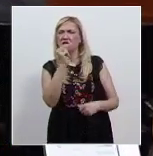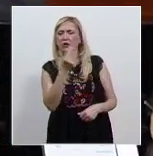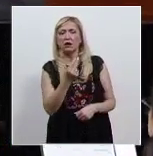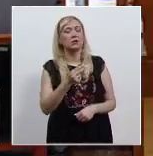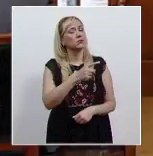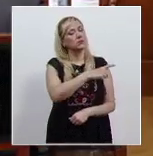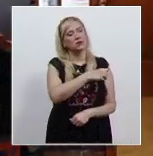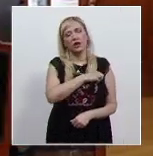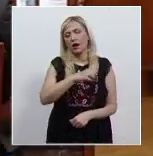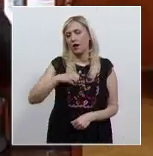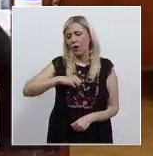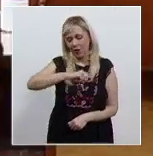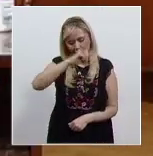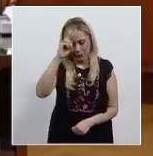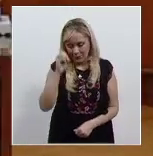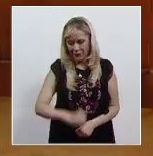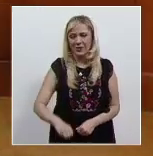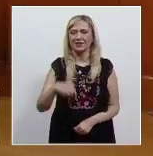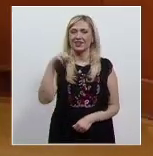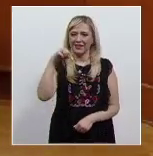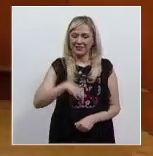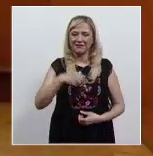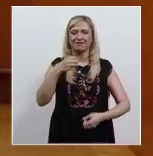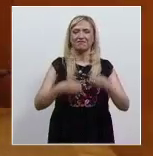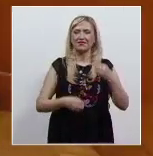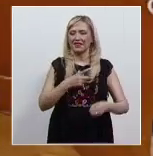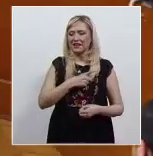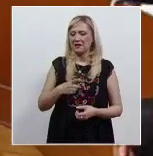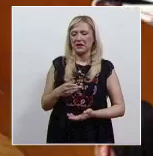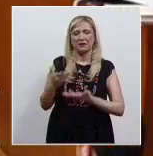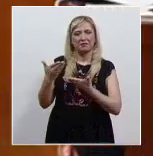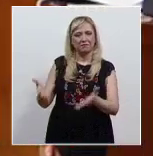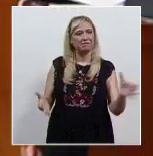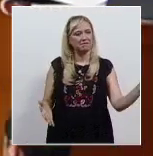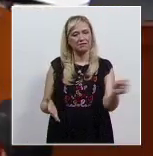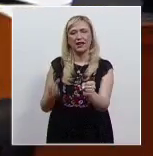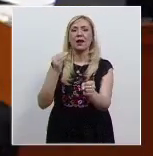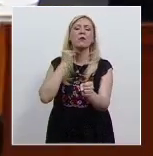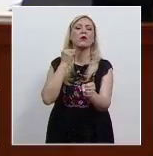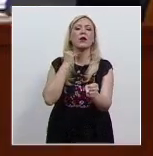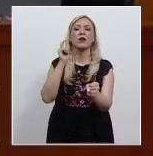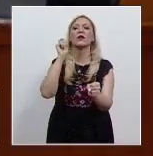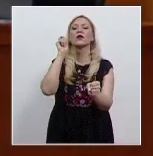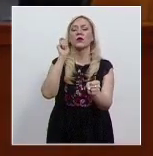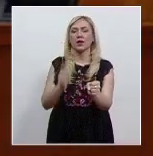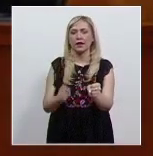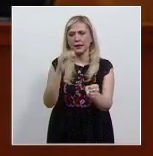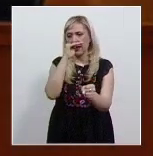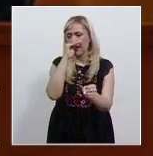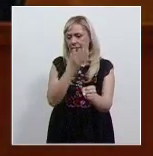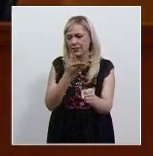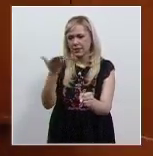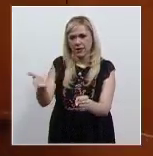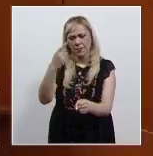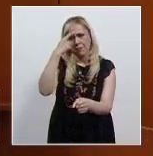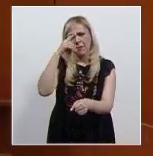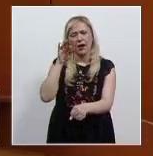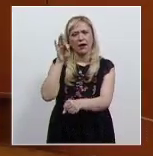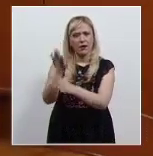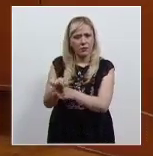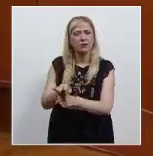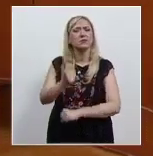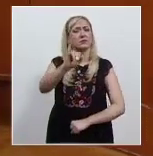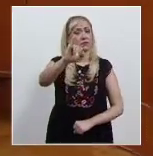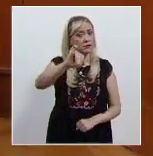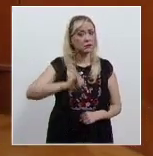asignársela de oficio, de forma irrenunciable, como medida necesaria y reforzada para su protección, esto debido